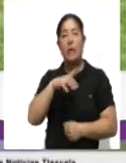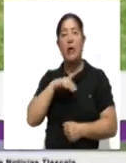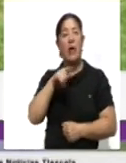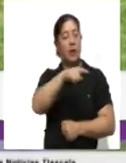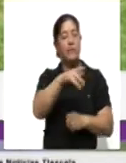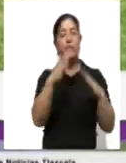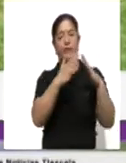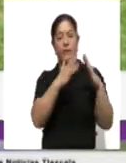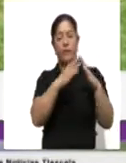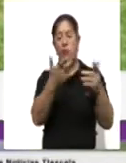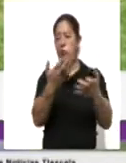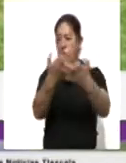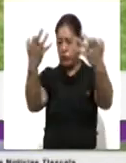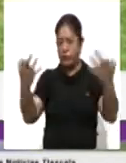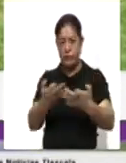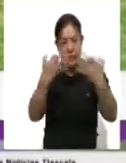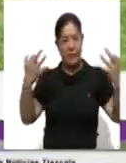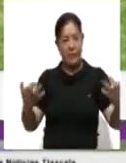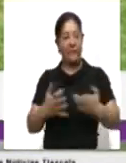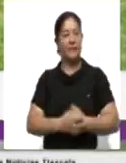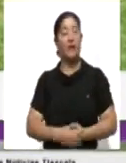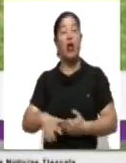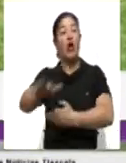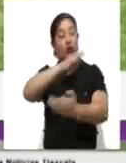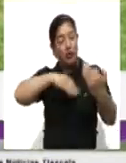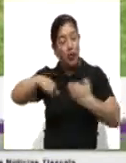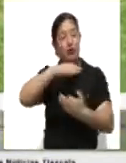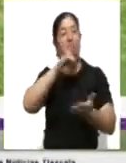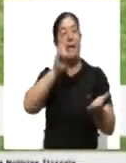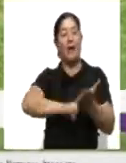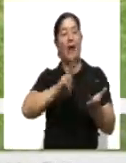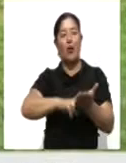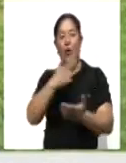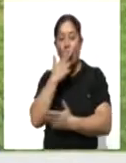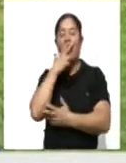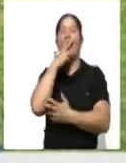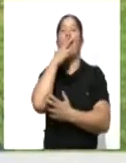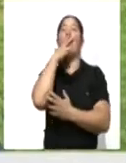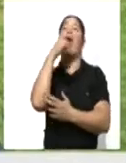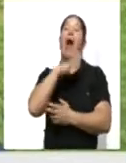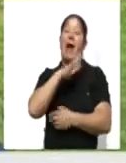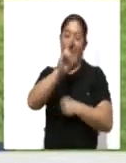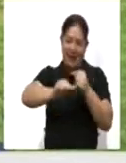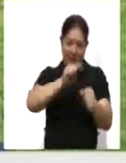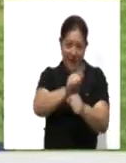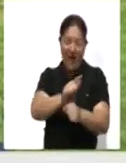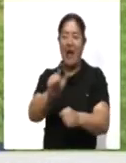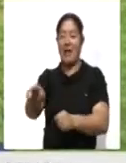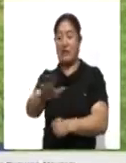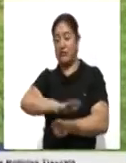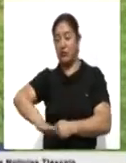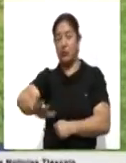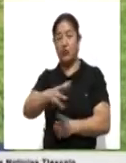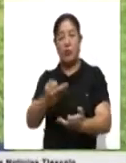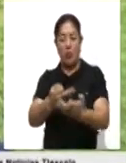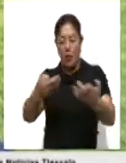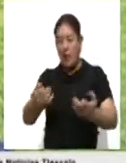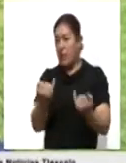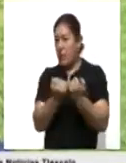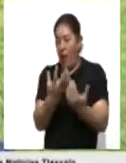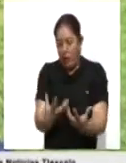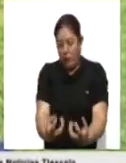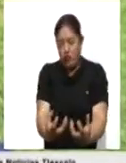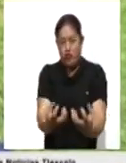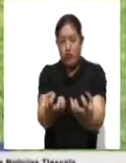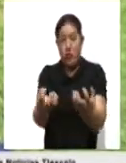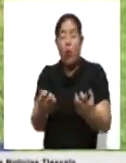habitación, a los terrenos, etc. Todo eso da valor agregado. Refugio de animales, retención de suelo, regulación del ciclo